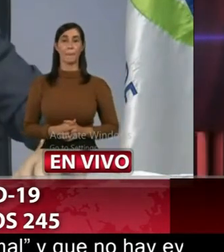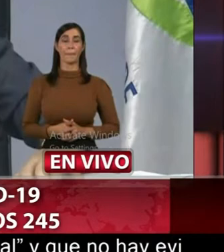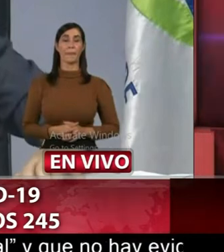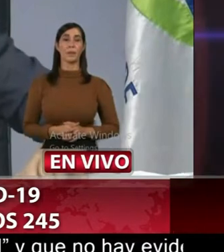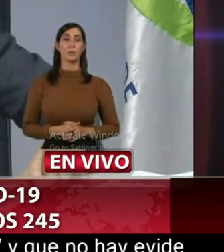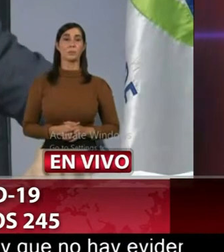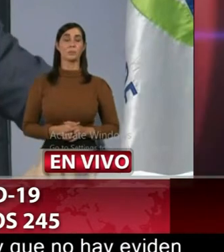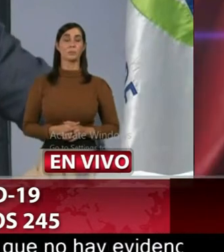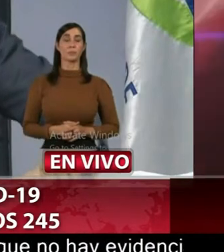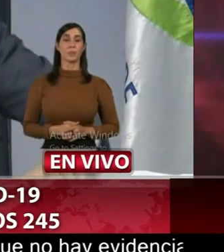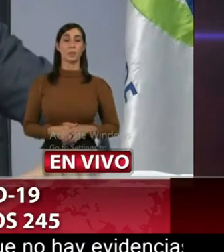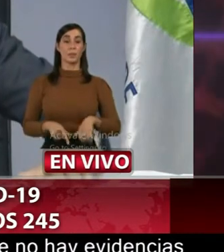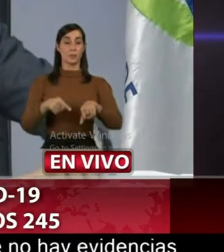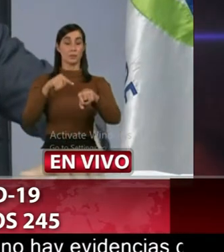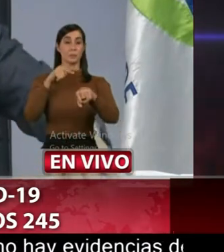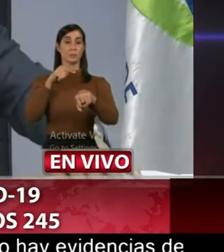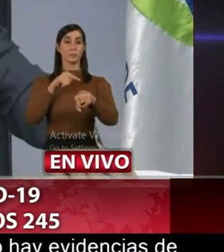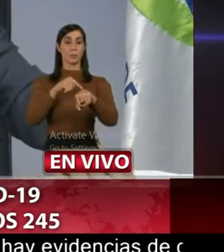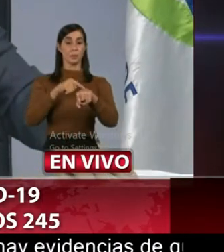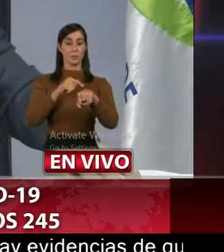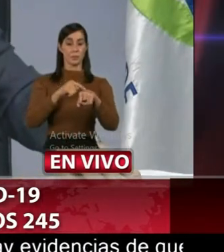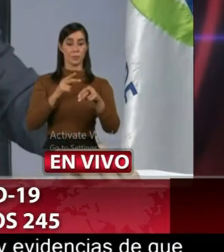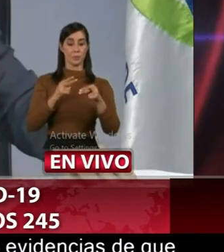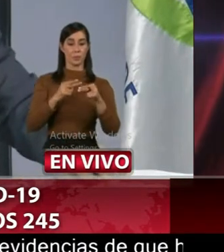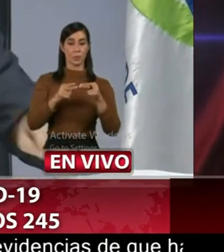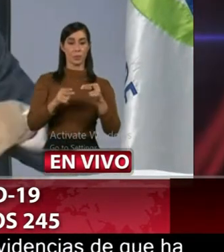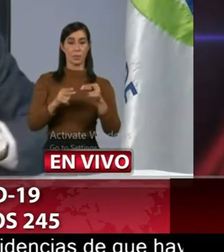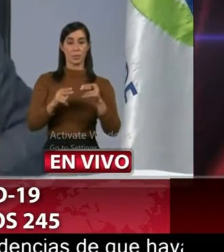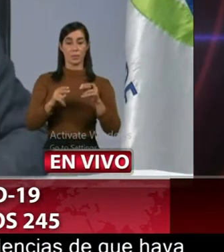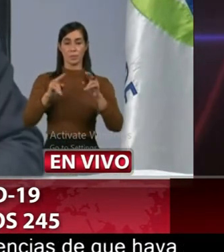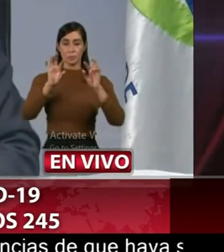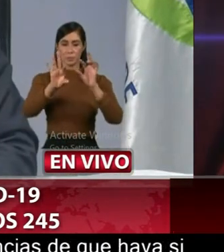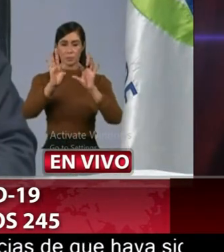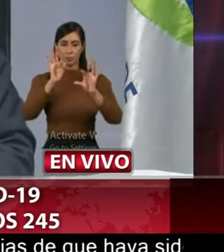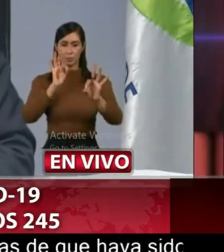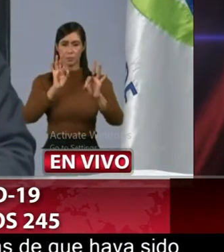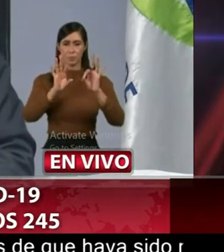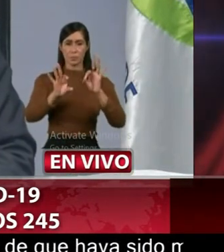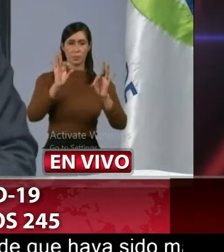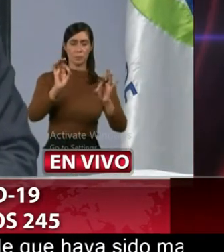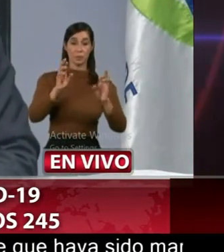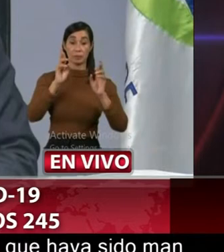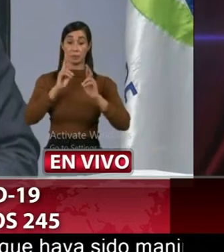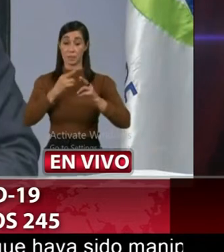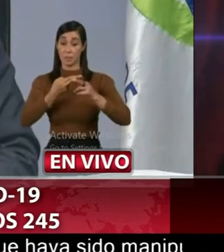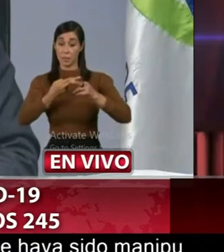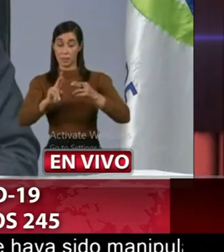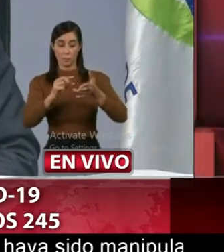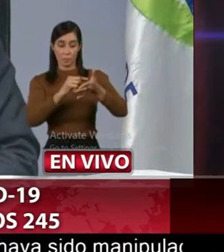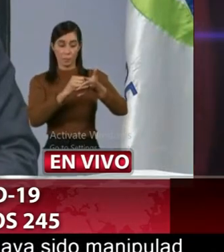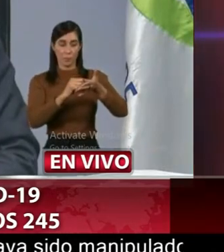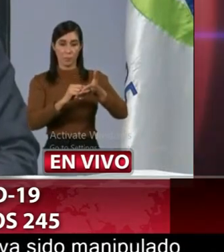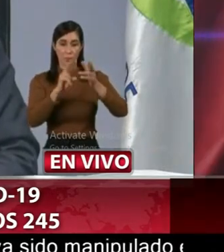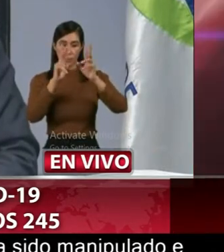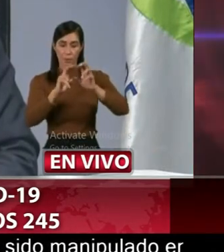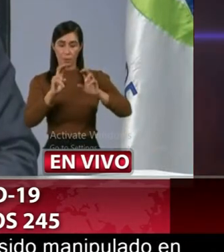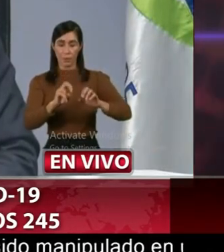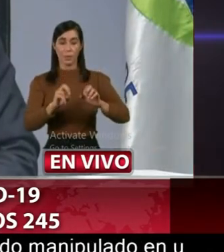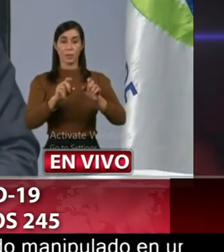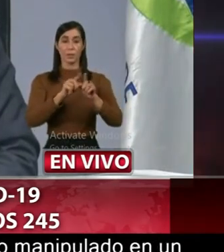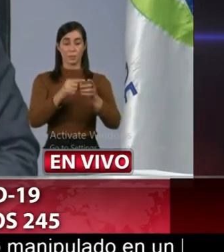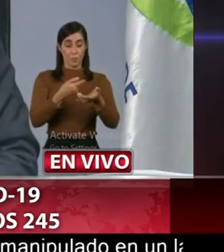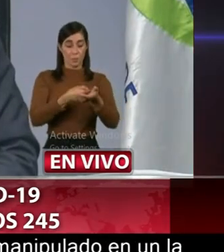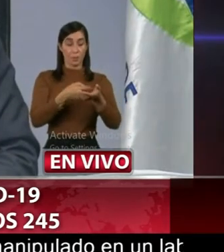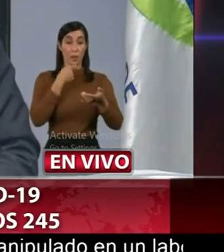en un momento en que se hicieron bastante tomas tanto rápidas como de PCR